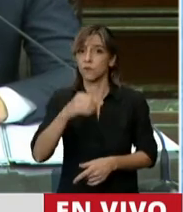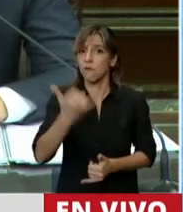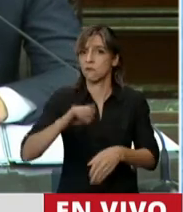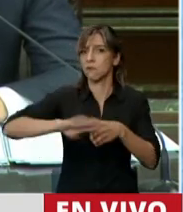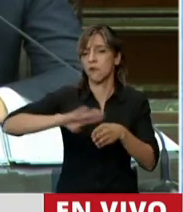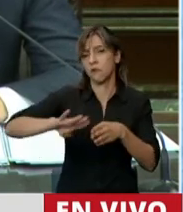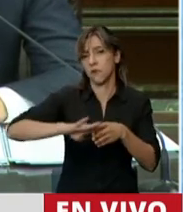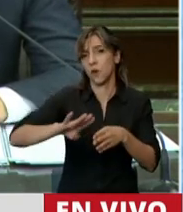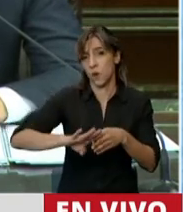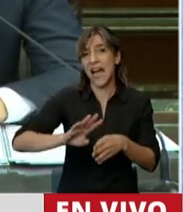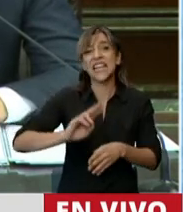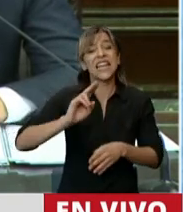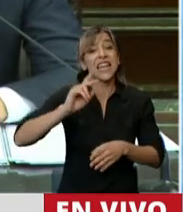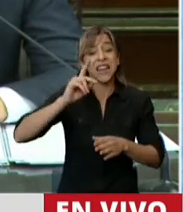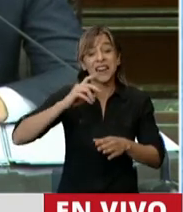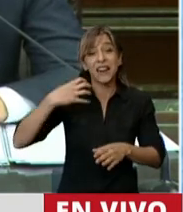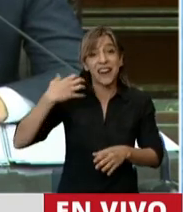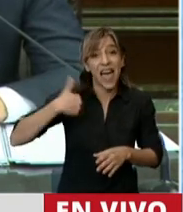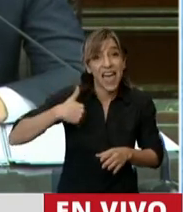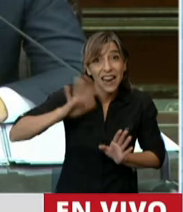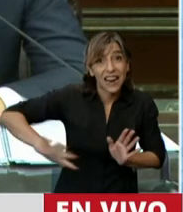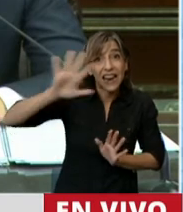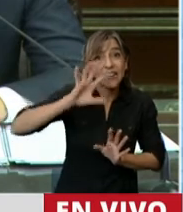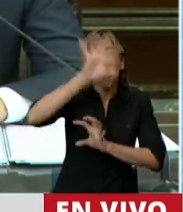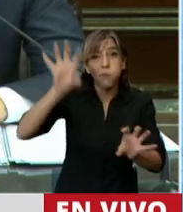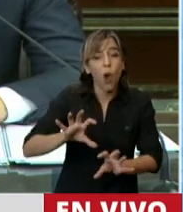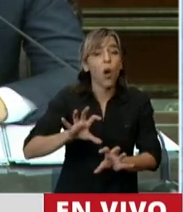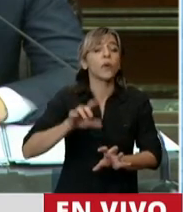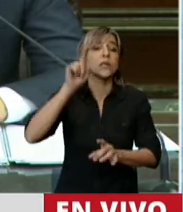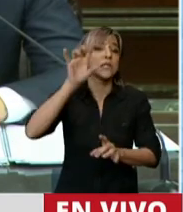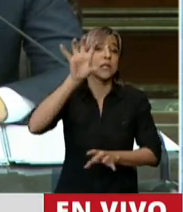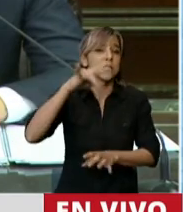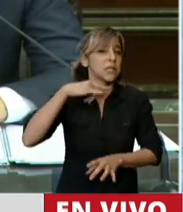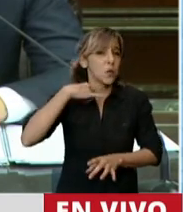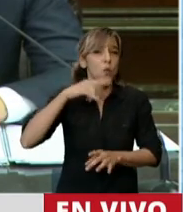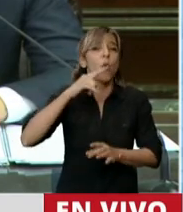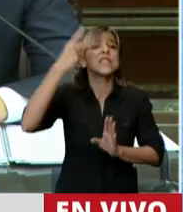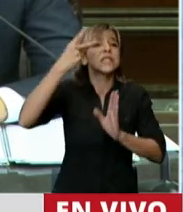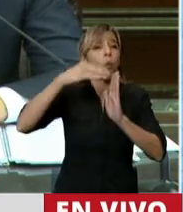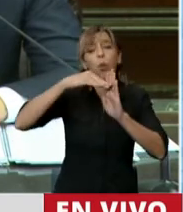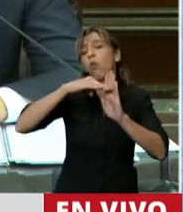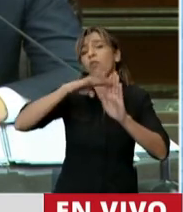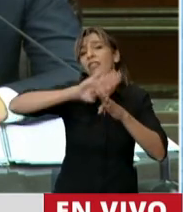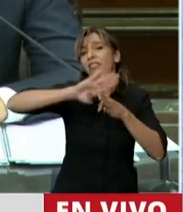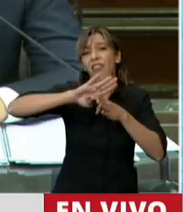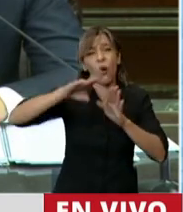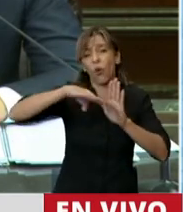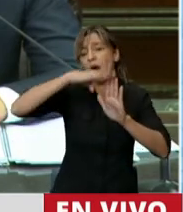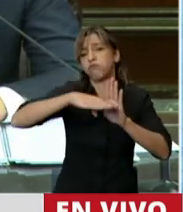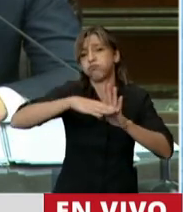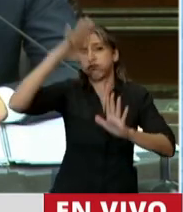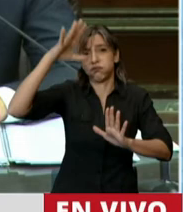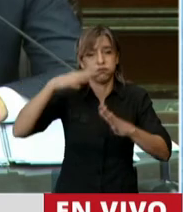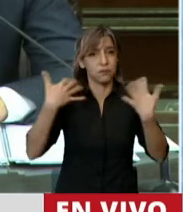provincia que más deuda tiene en la República Argentina después de Provincia de Buenos Aires. Sin embargo, nuestro Gobierno